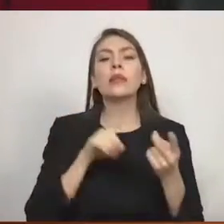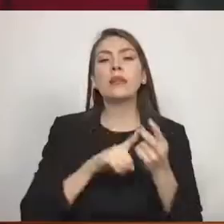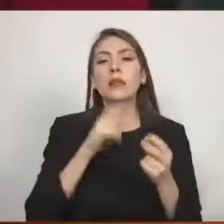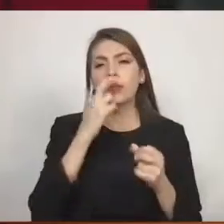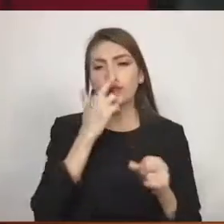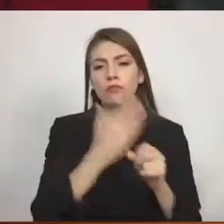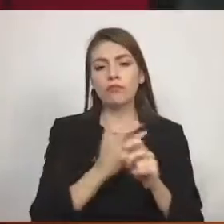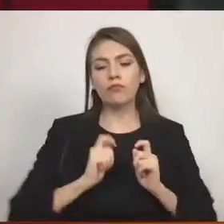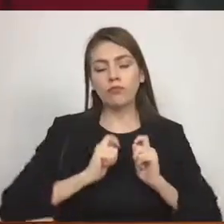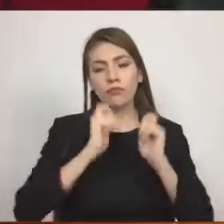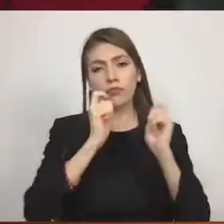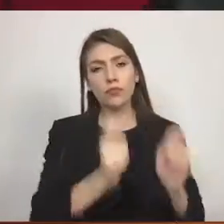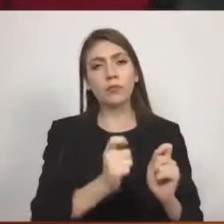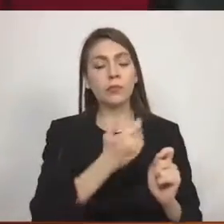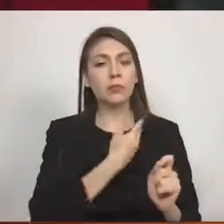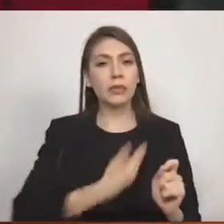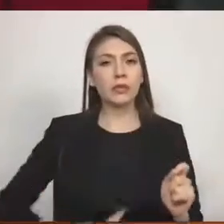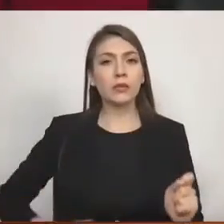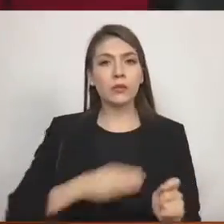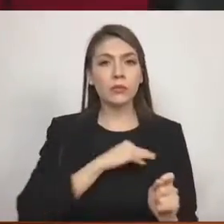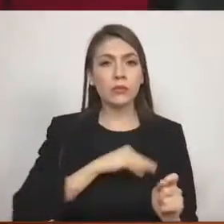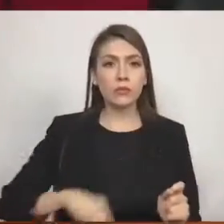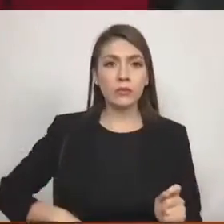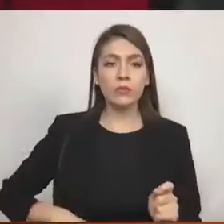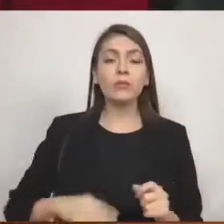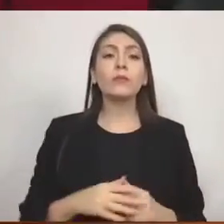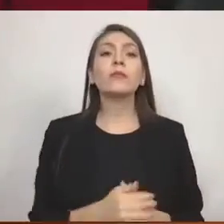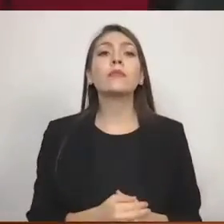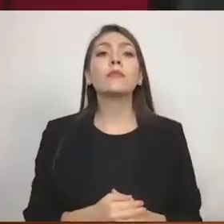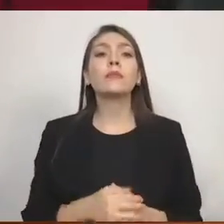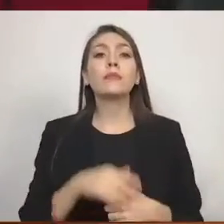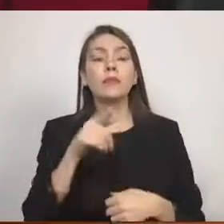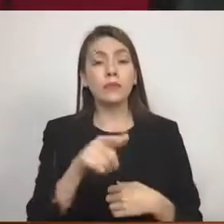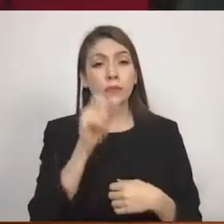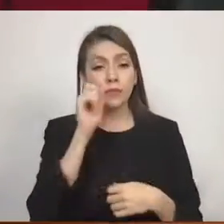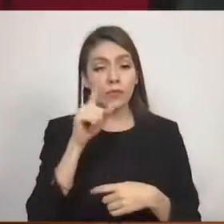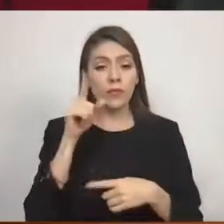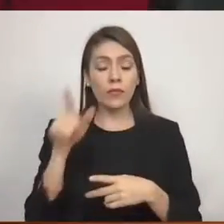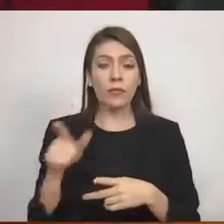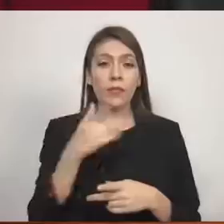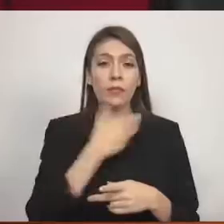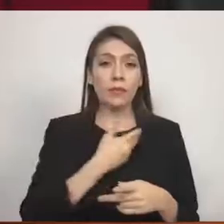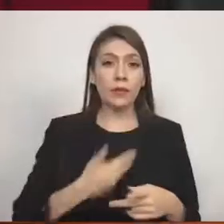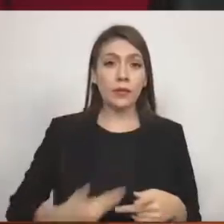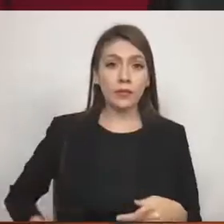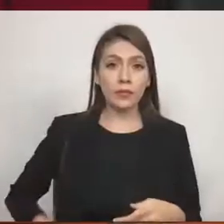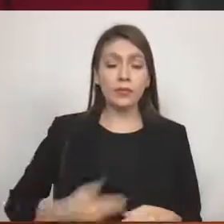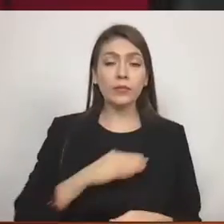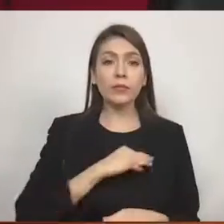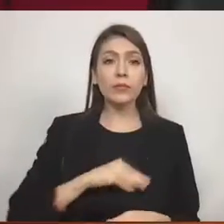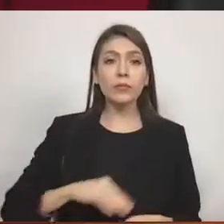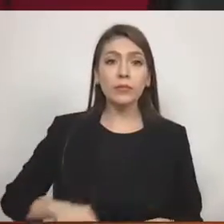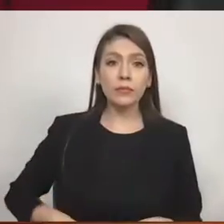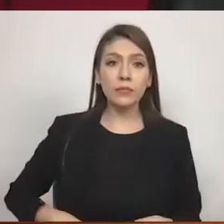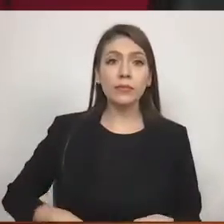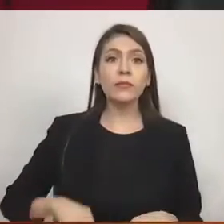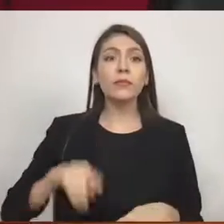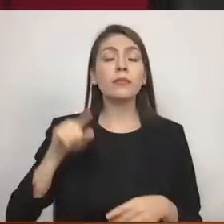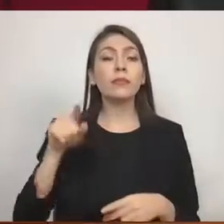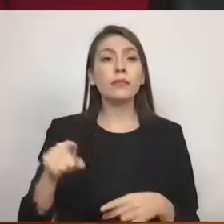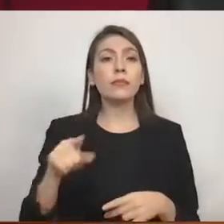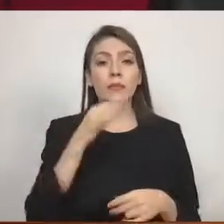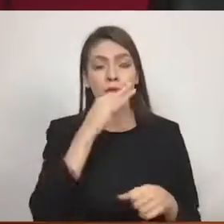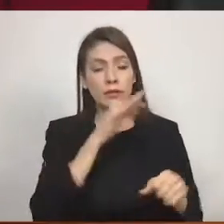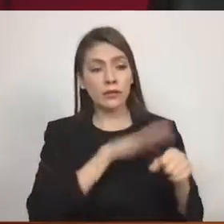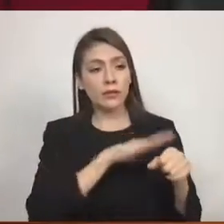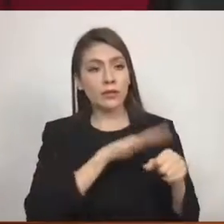Cabe destacar que en su oportunidad el presidente municipal referido informó que el ciudadano Rogelio